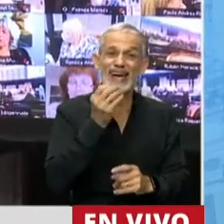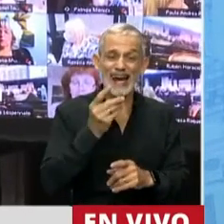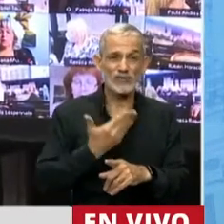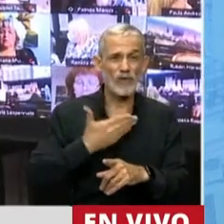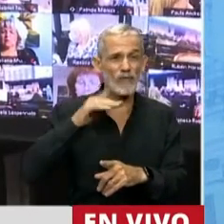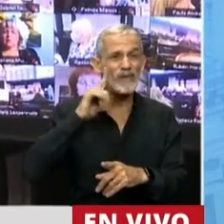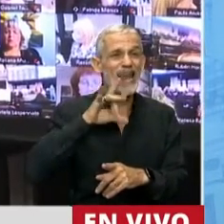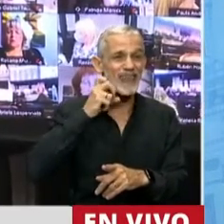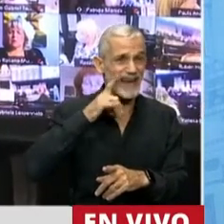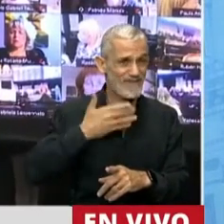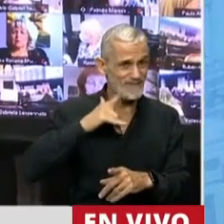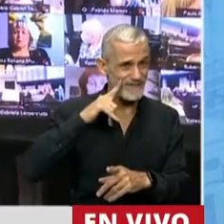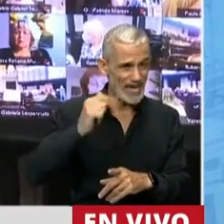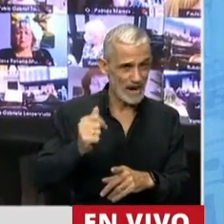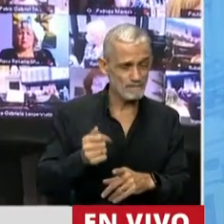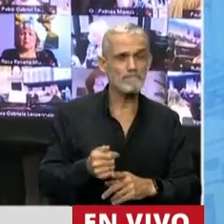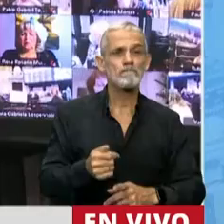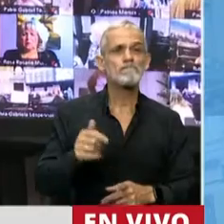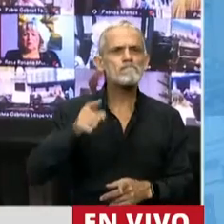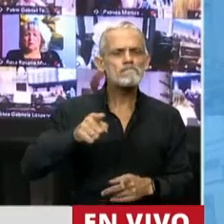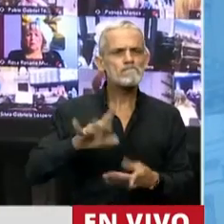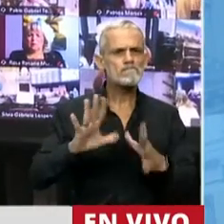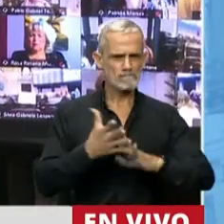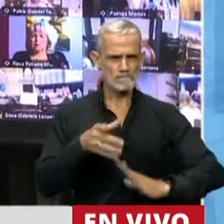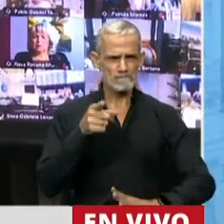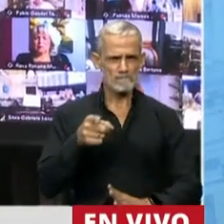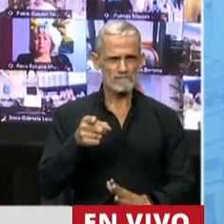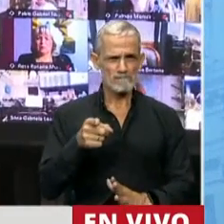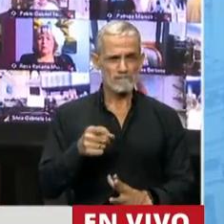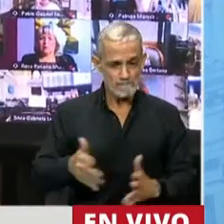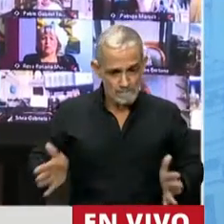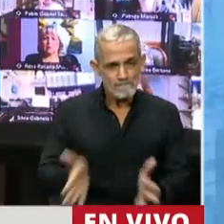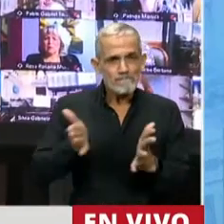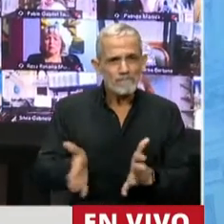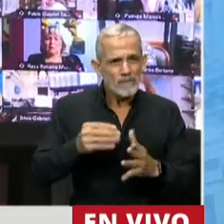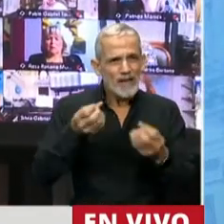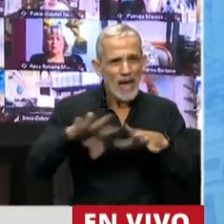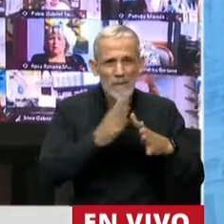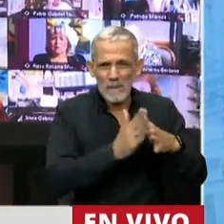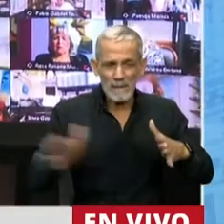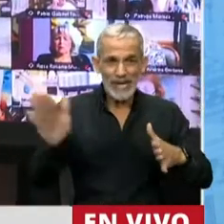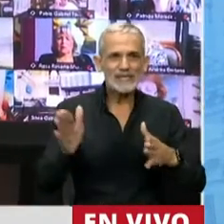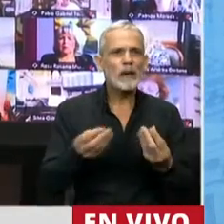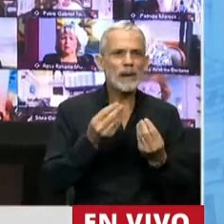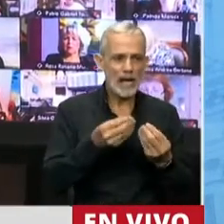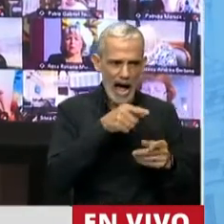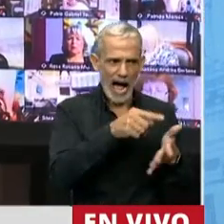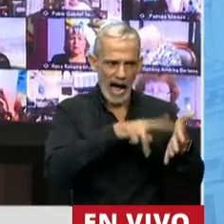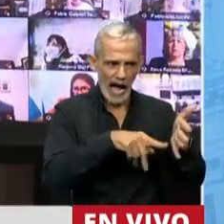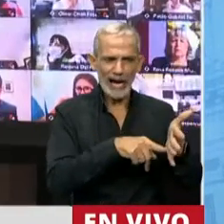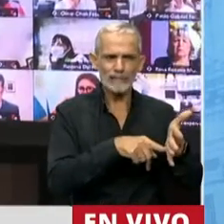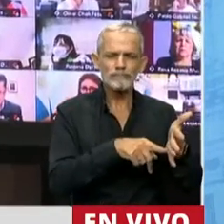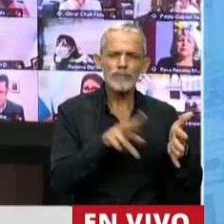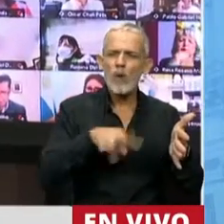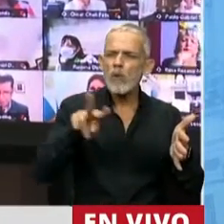de Filadelfia. Y fue, de alguna manera, el motor que se tomó para ir a buscar las